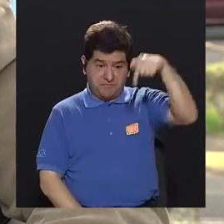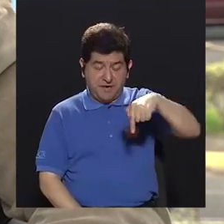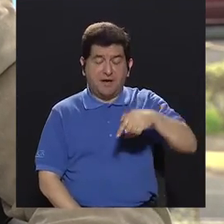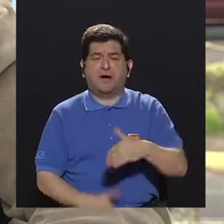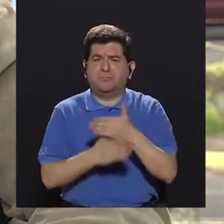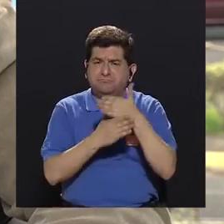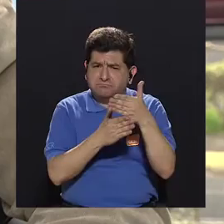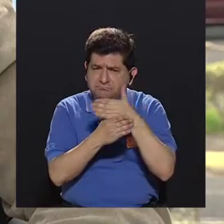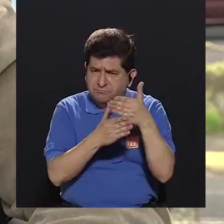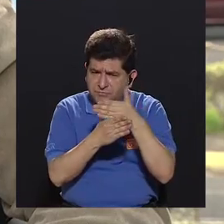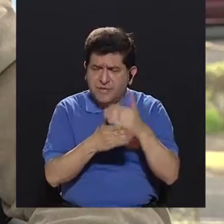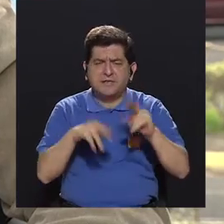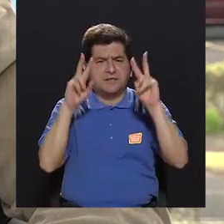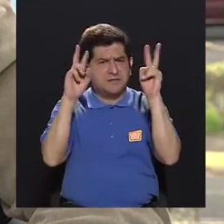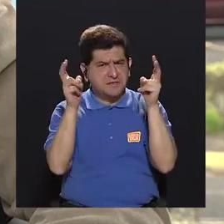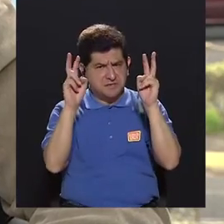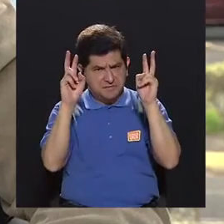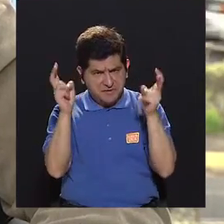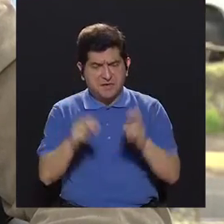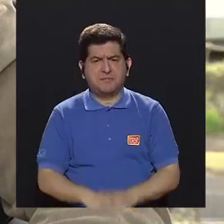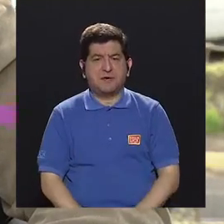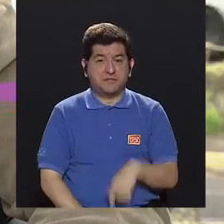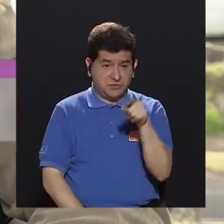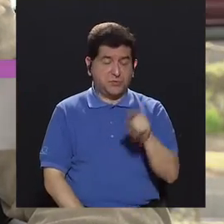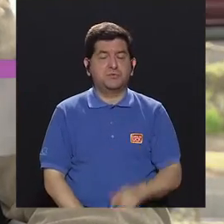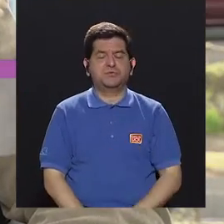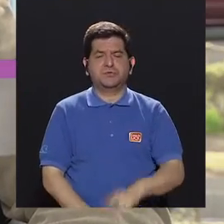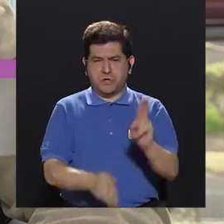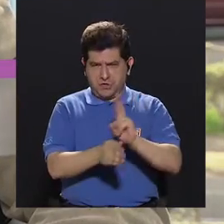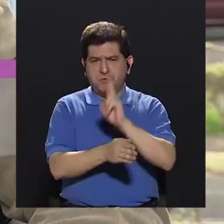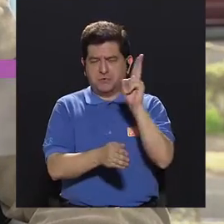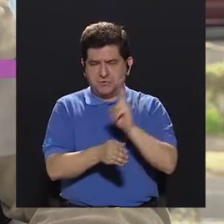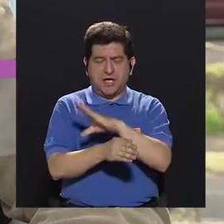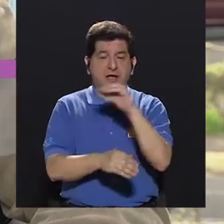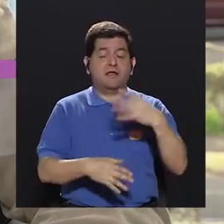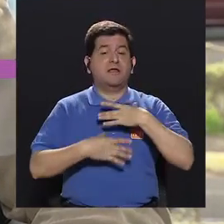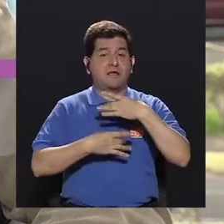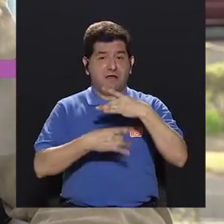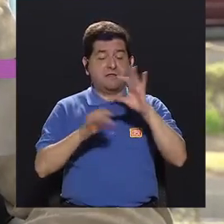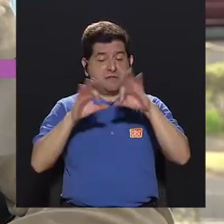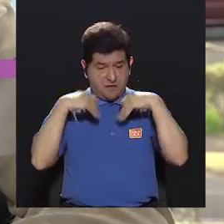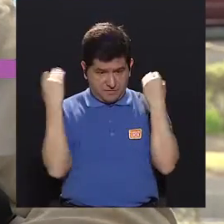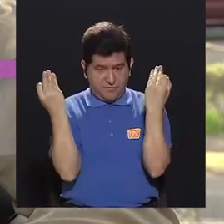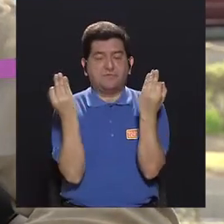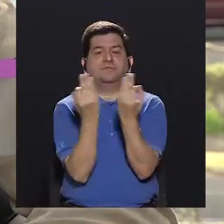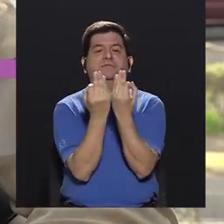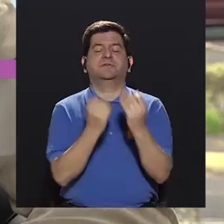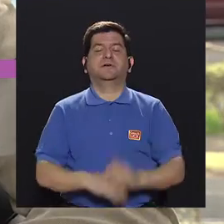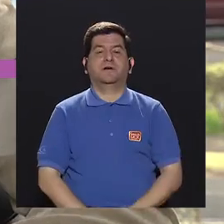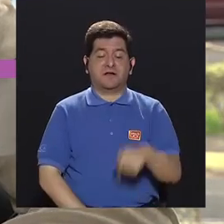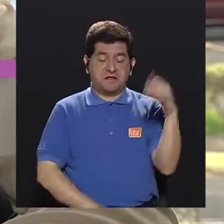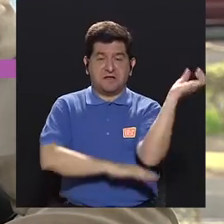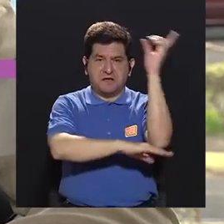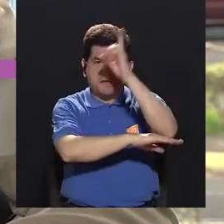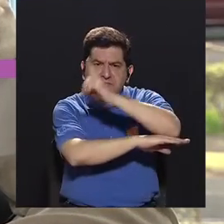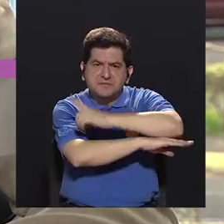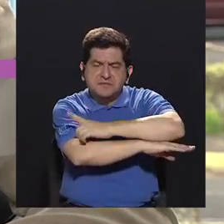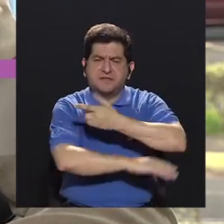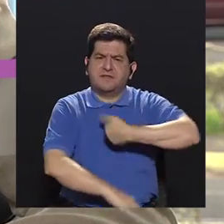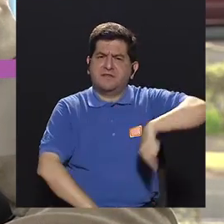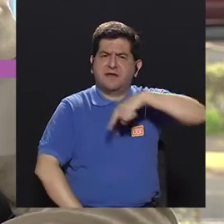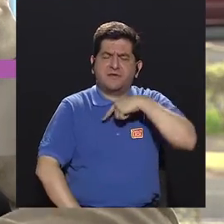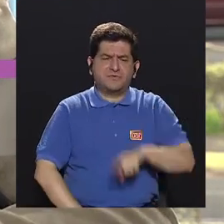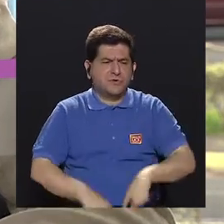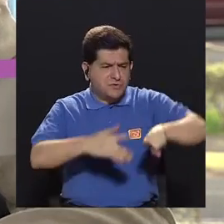queremos compartir con ustedes temas que les sean de utilidad y que les sean interesantes a su familia. Para el día de hoy queremos